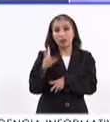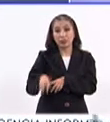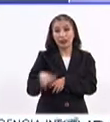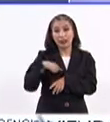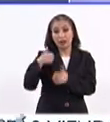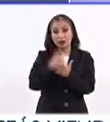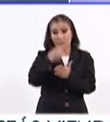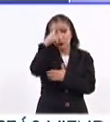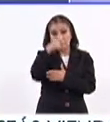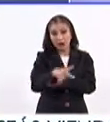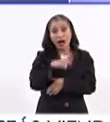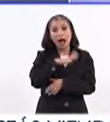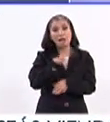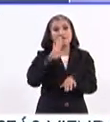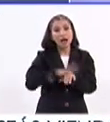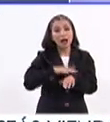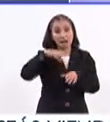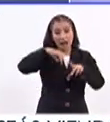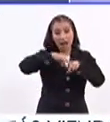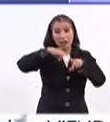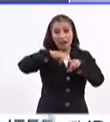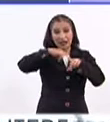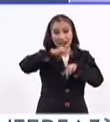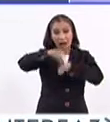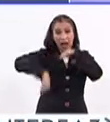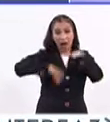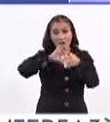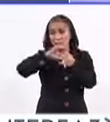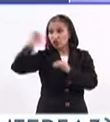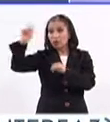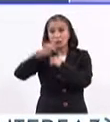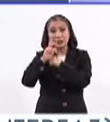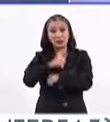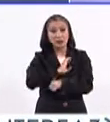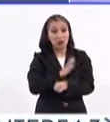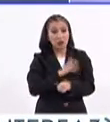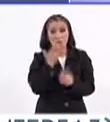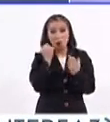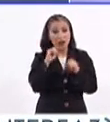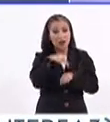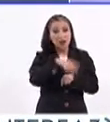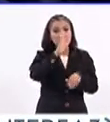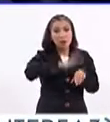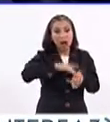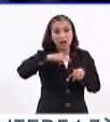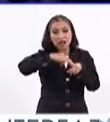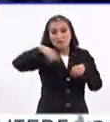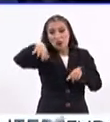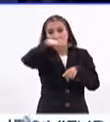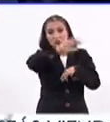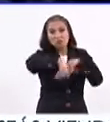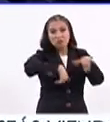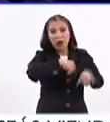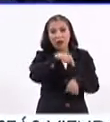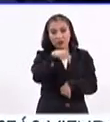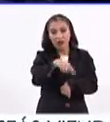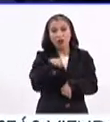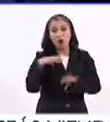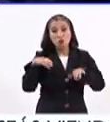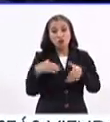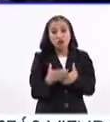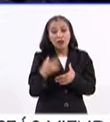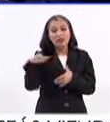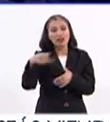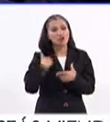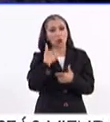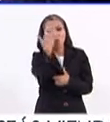realidad, en la Ciudad de México, incluso hay más albercas olímpicas que en otros países como España. Entonces, son datos muy importantes que muchas veces la comunidad